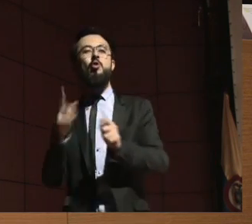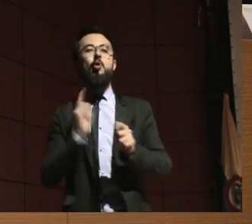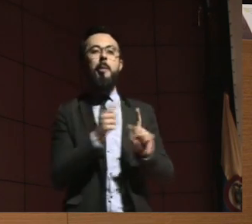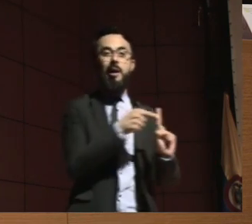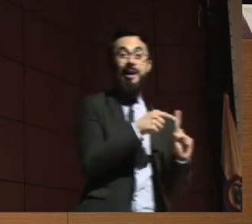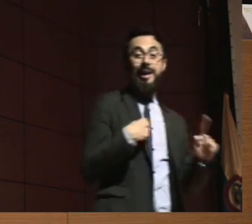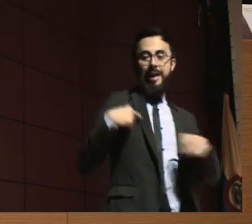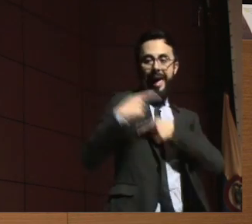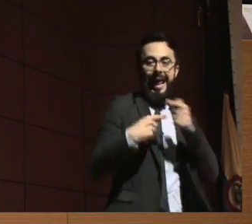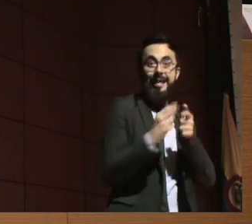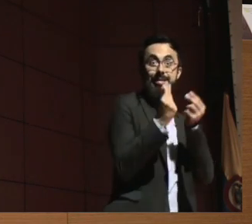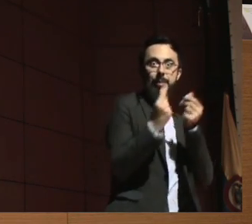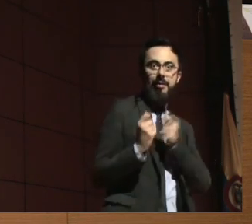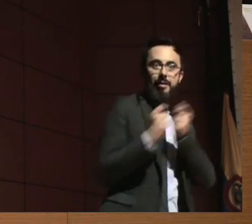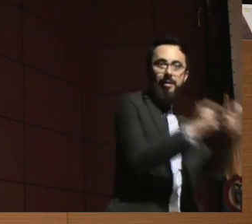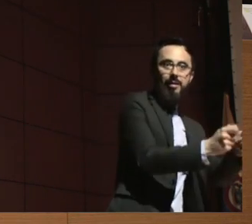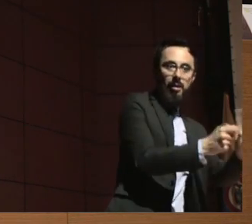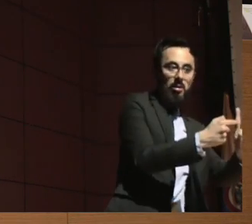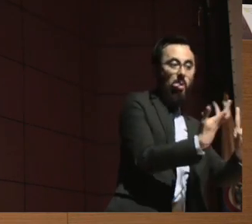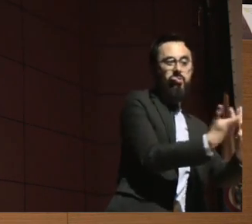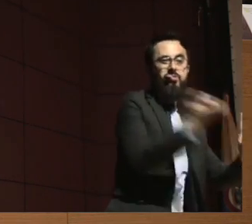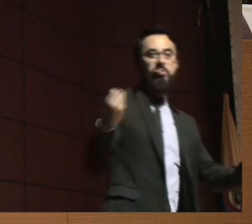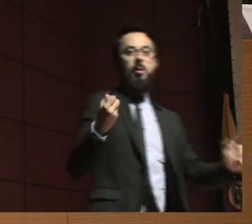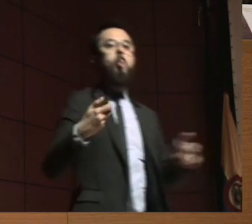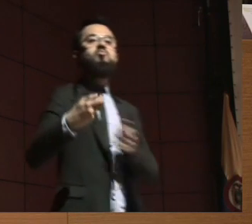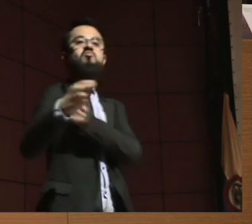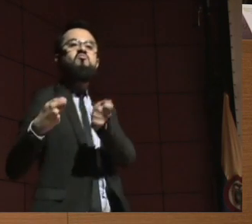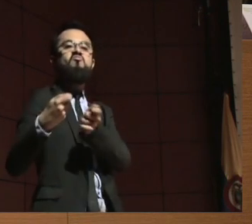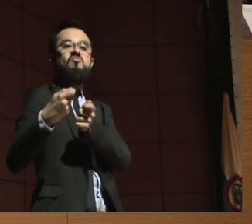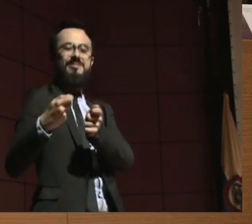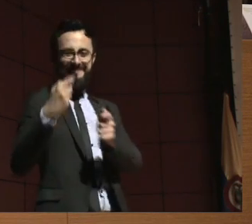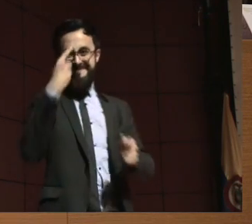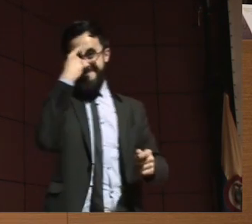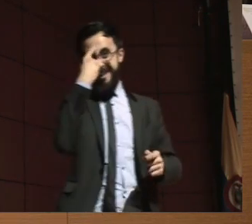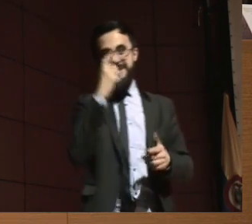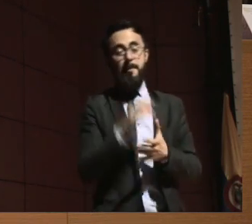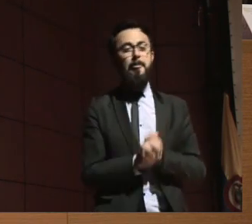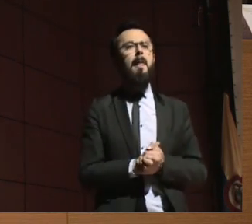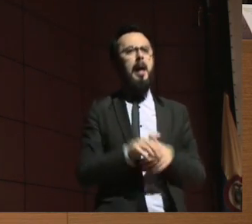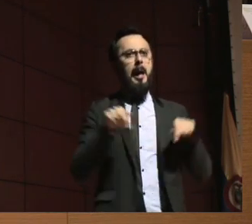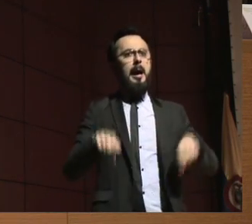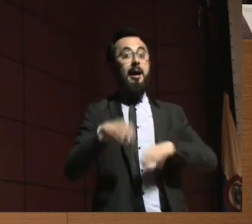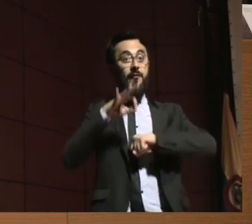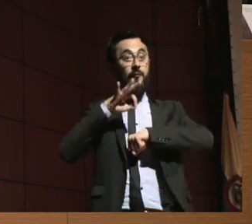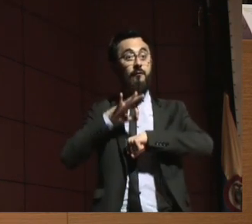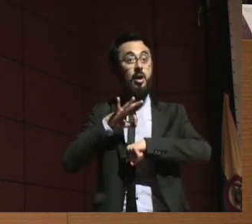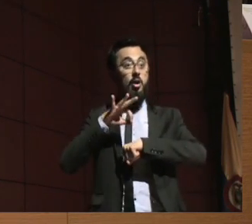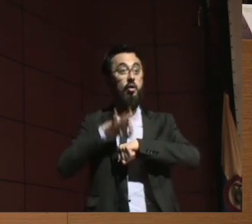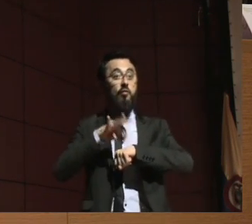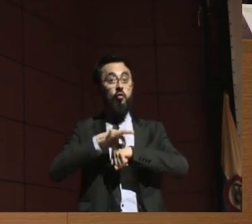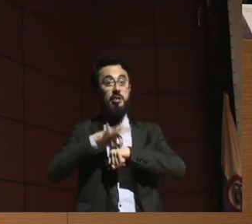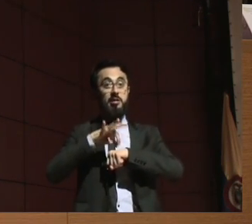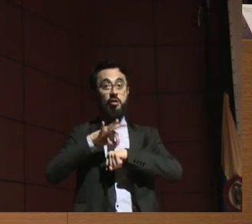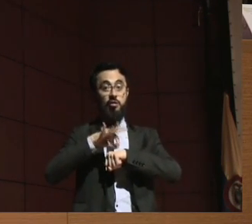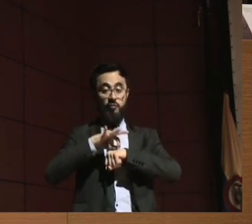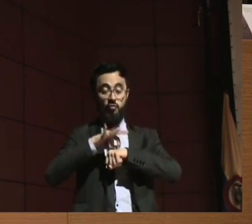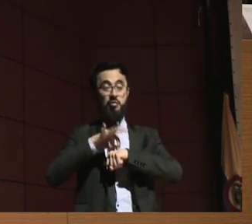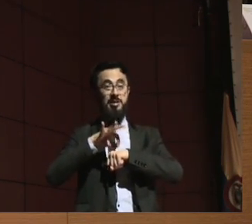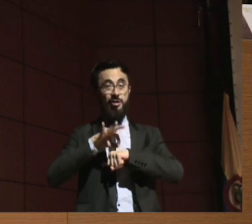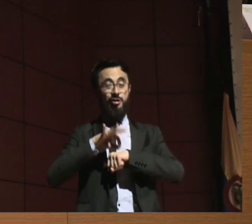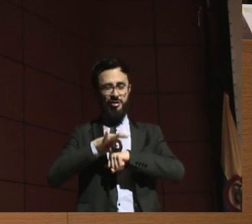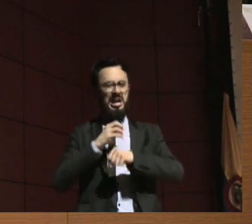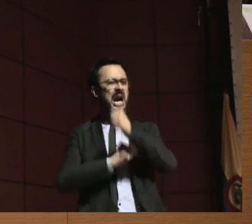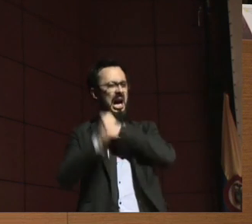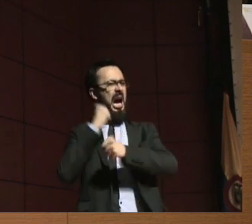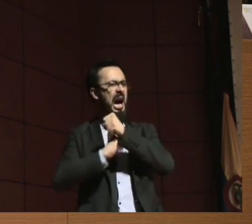Incluso en país hace varios años llegó el caso de una persona sorda que la declararon interdicta porque además cuando fue a